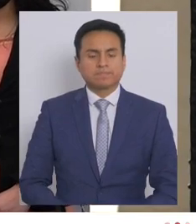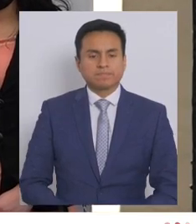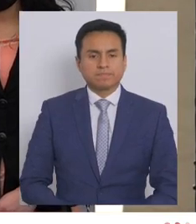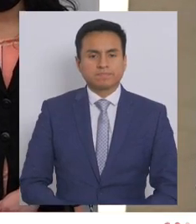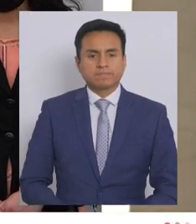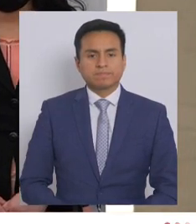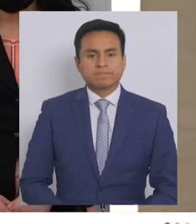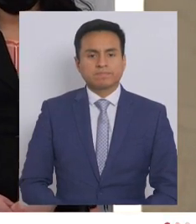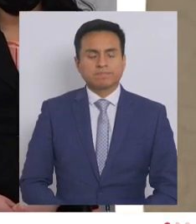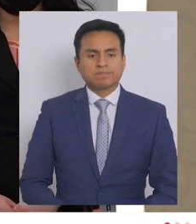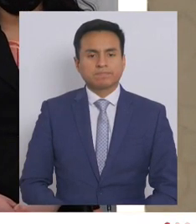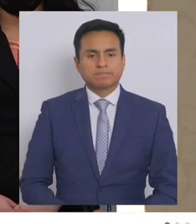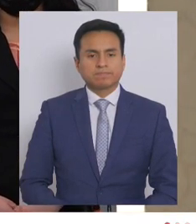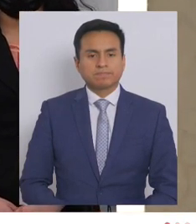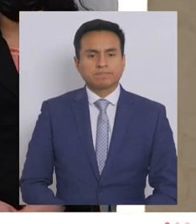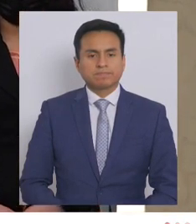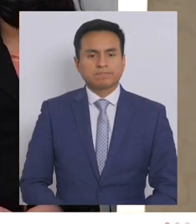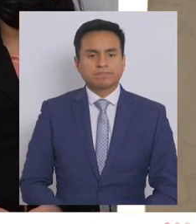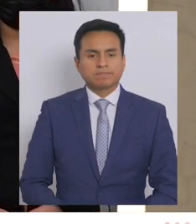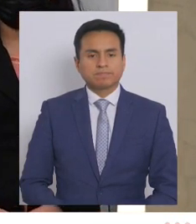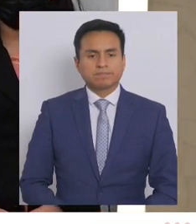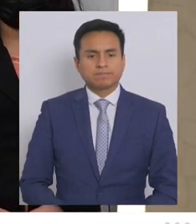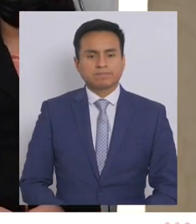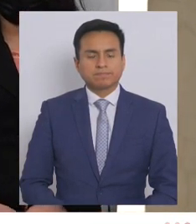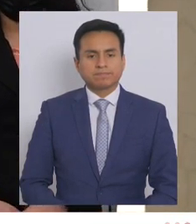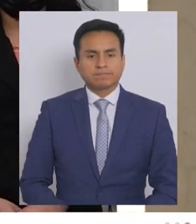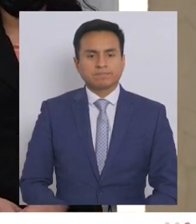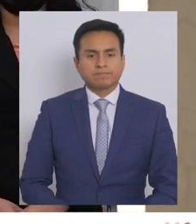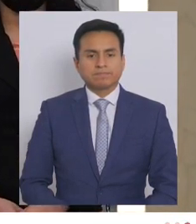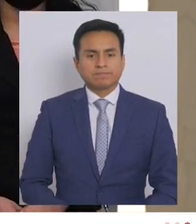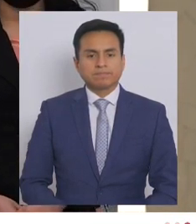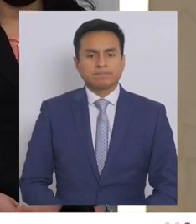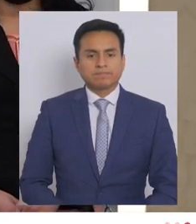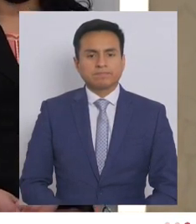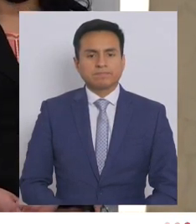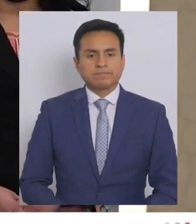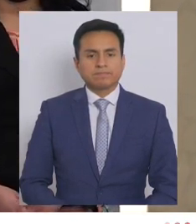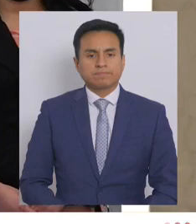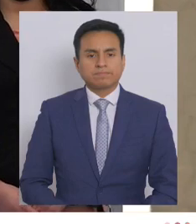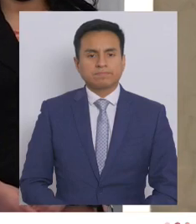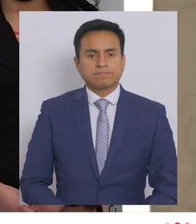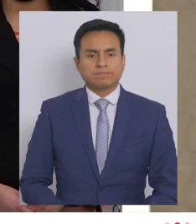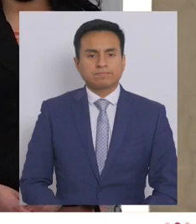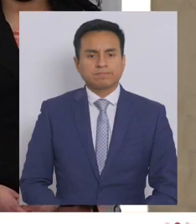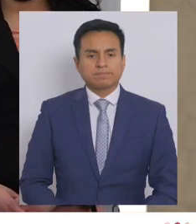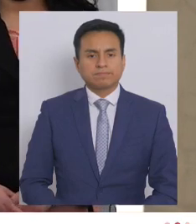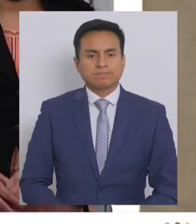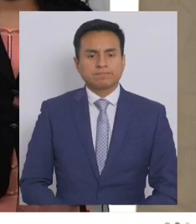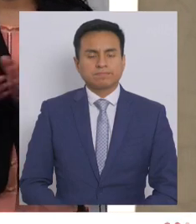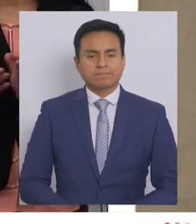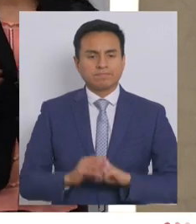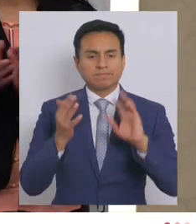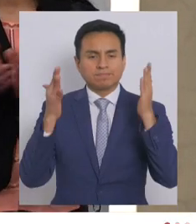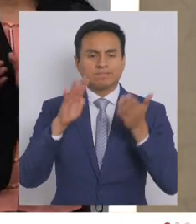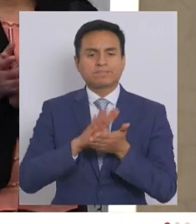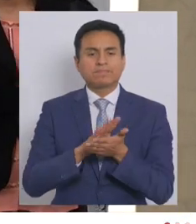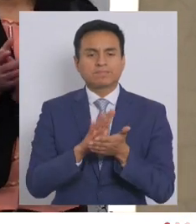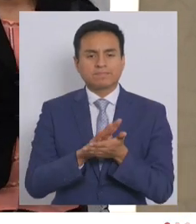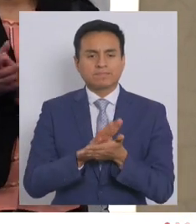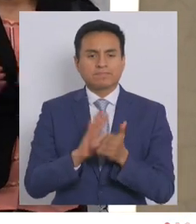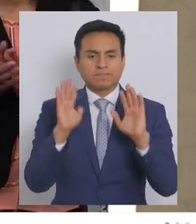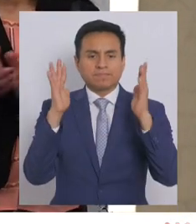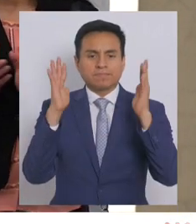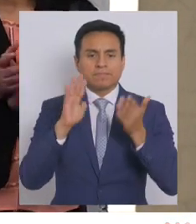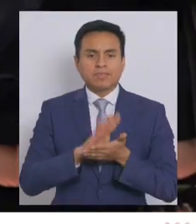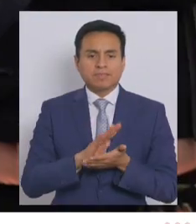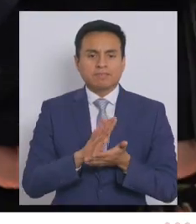en delitos y hacerlos más perseguibles, decía él, y va dando al detalle de cada una de estas situaciones, como